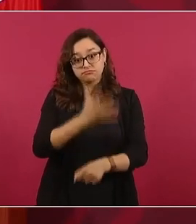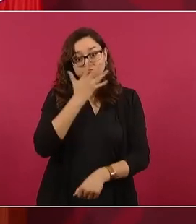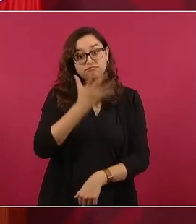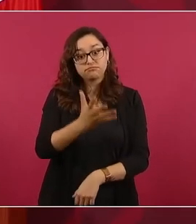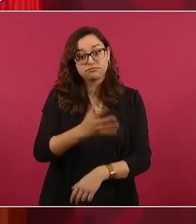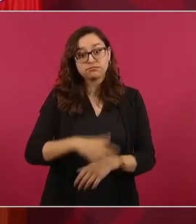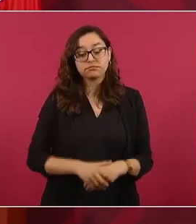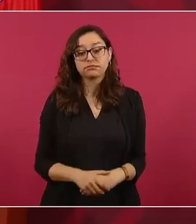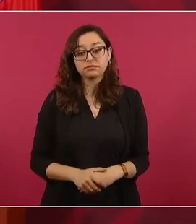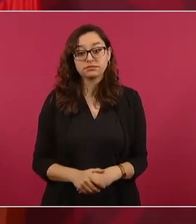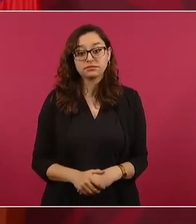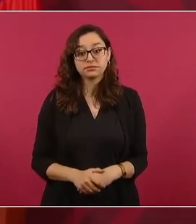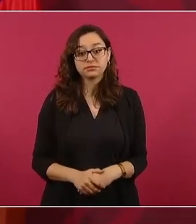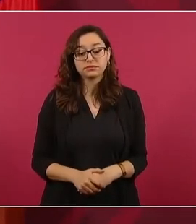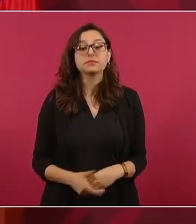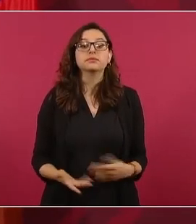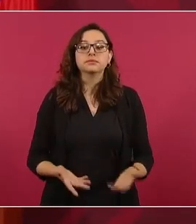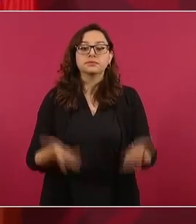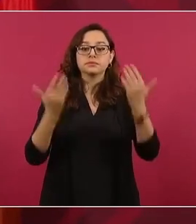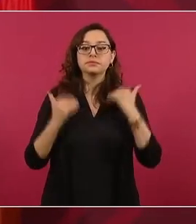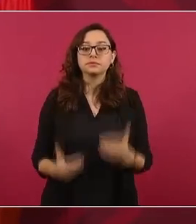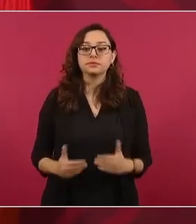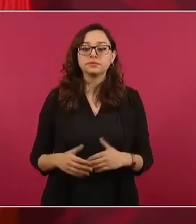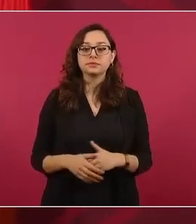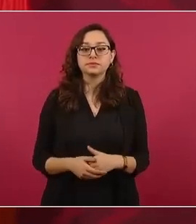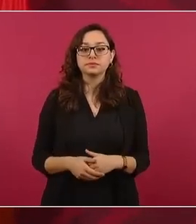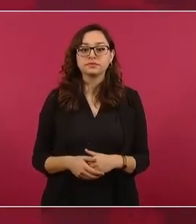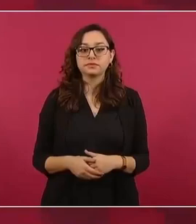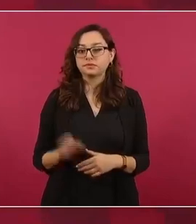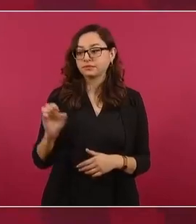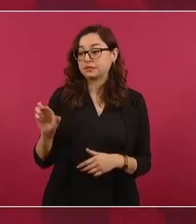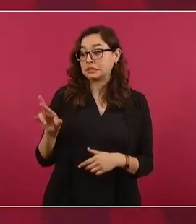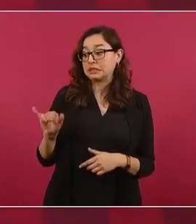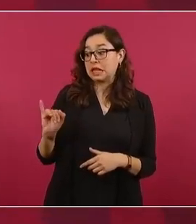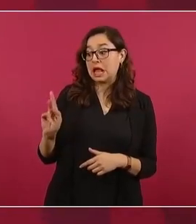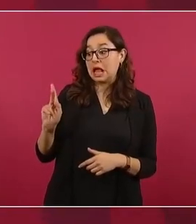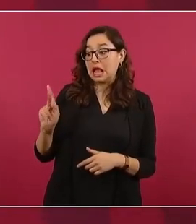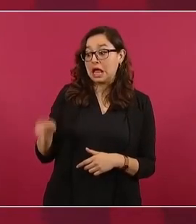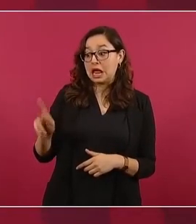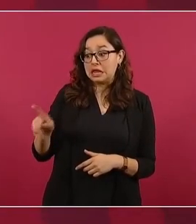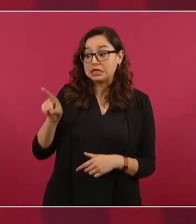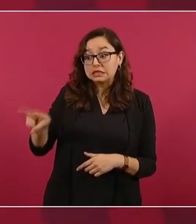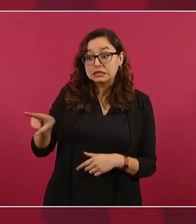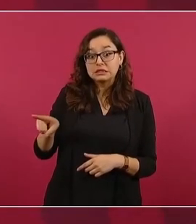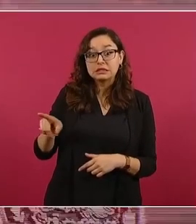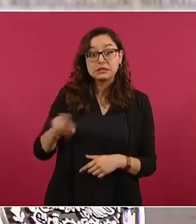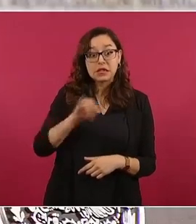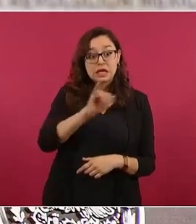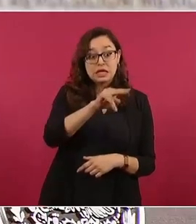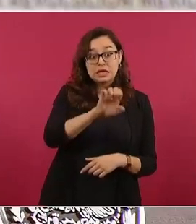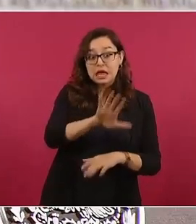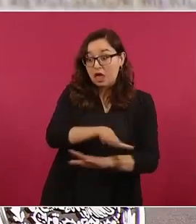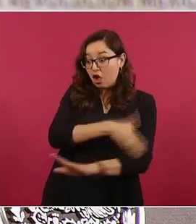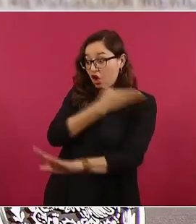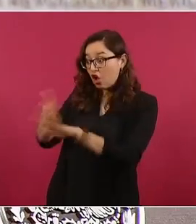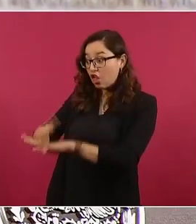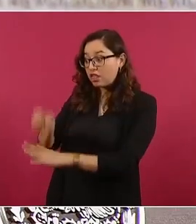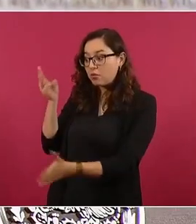hay que decirle que es un timbre de orgullo que lo censuren,